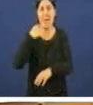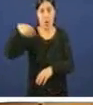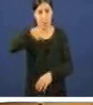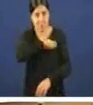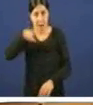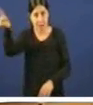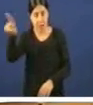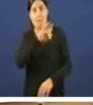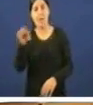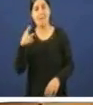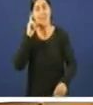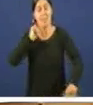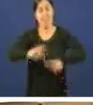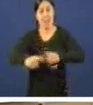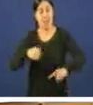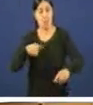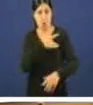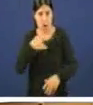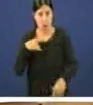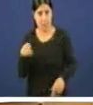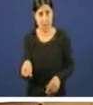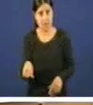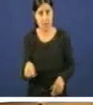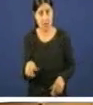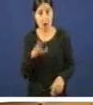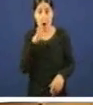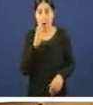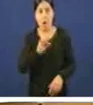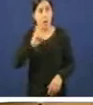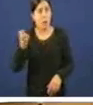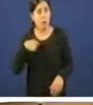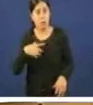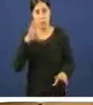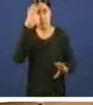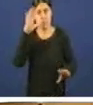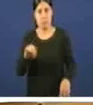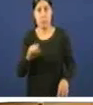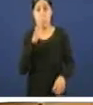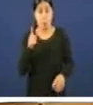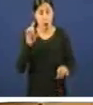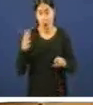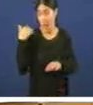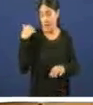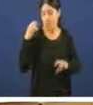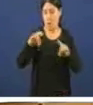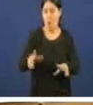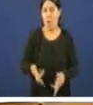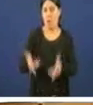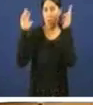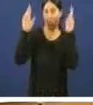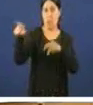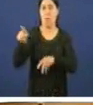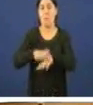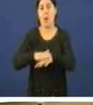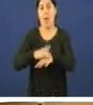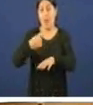tamén polos directivos das caixas outros agora escandalizanse pero daquela construiron a pasarela que permitiron que estes señores